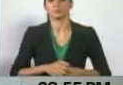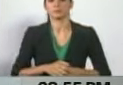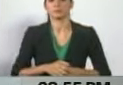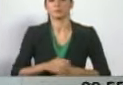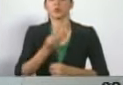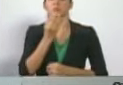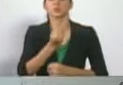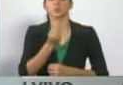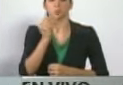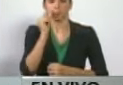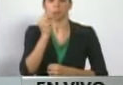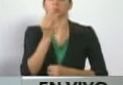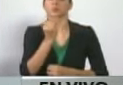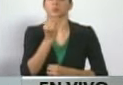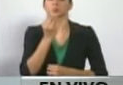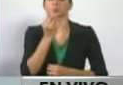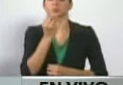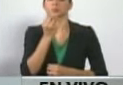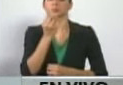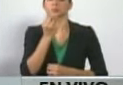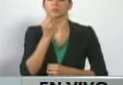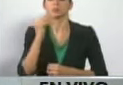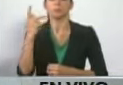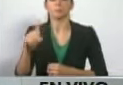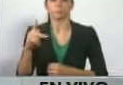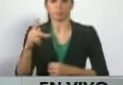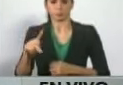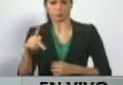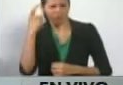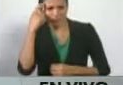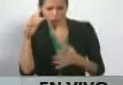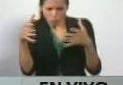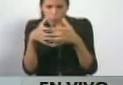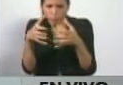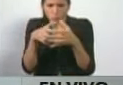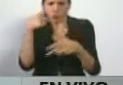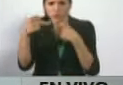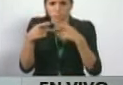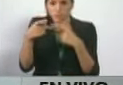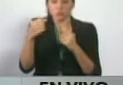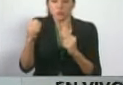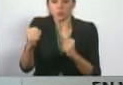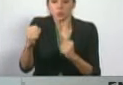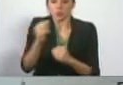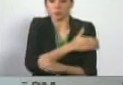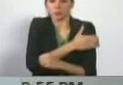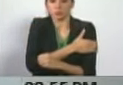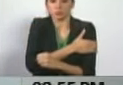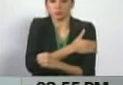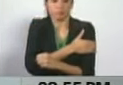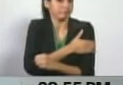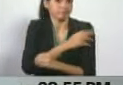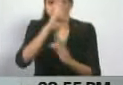de un partido de ultraderecha que está fuera de la ley